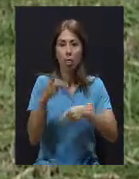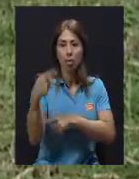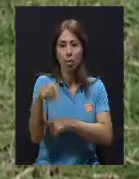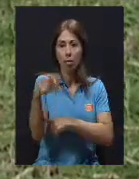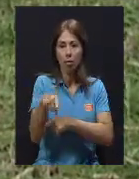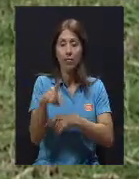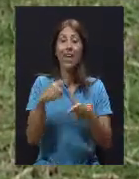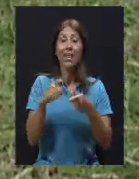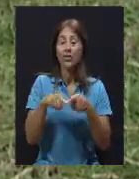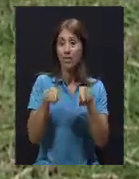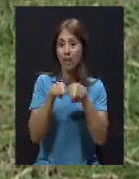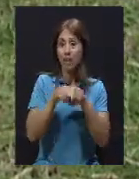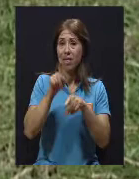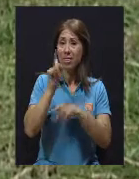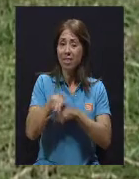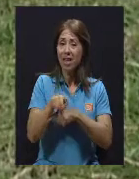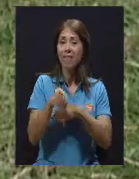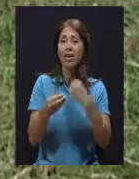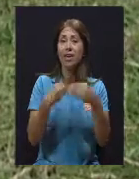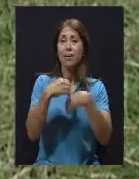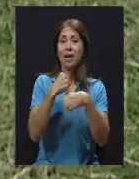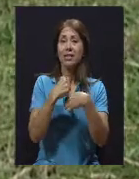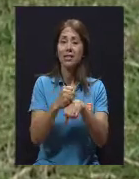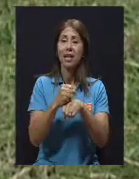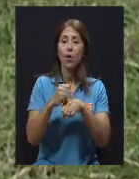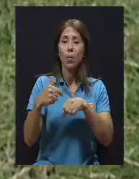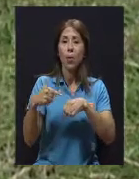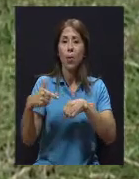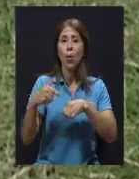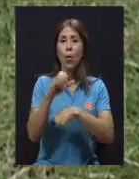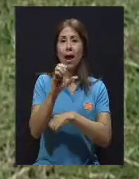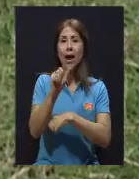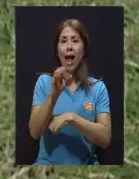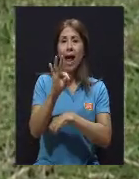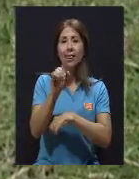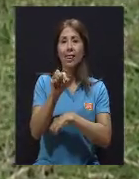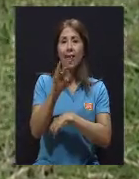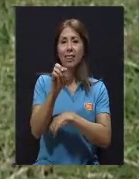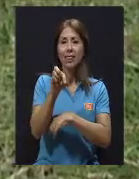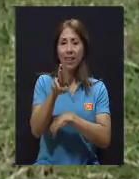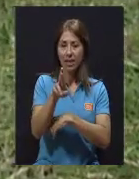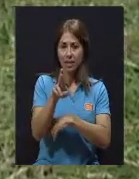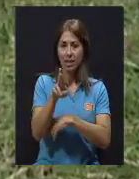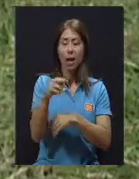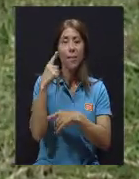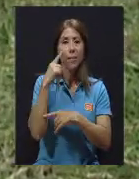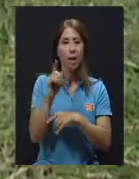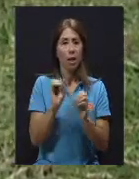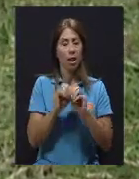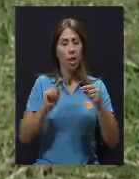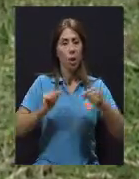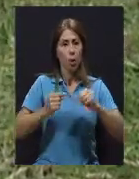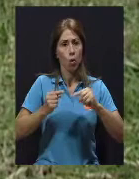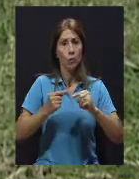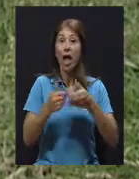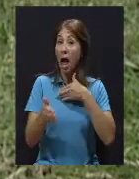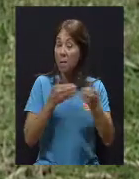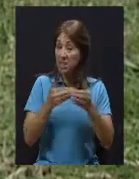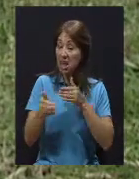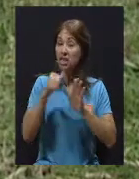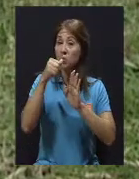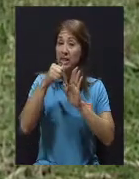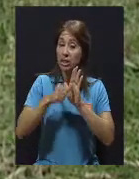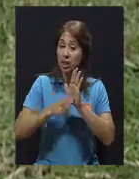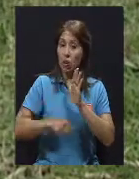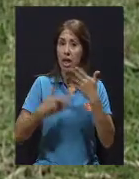colocar un catéter epidural para que esté sin dolor, para que se pueda movilizar. A pesar de ser una cirugía grande, amplia y